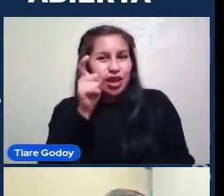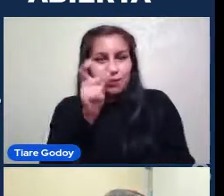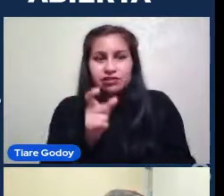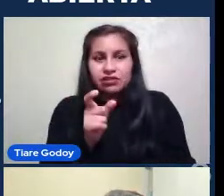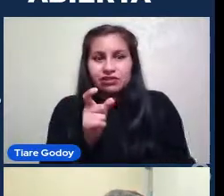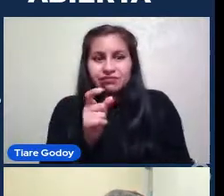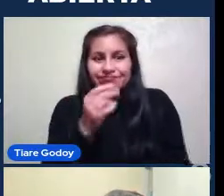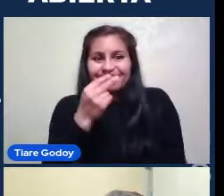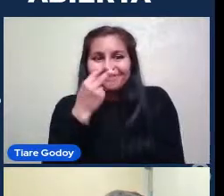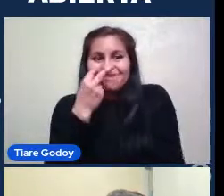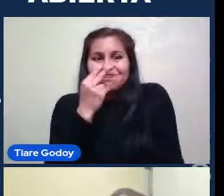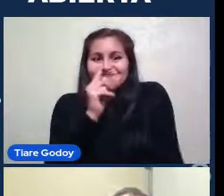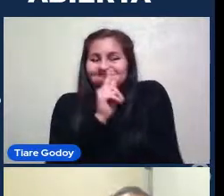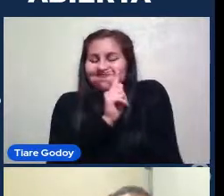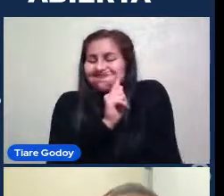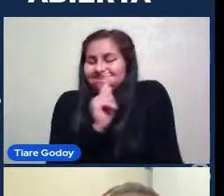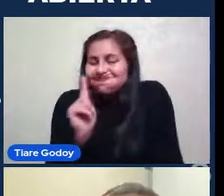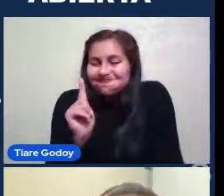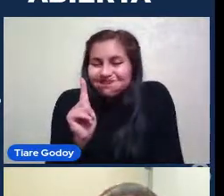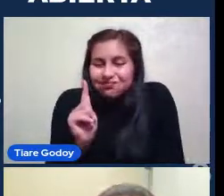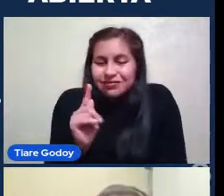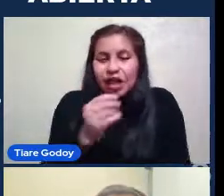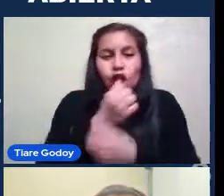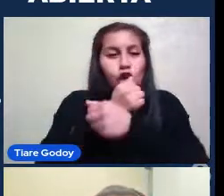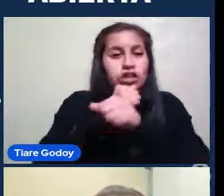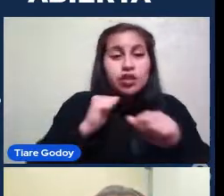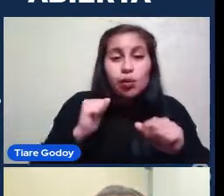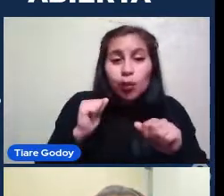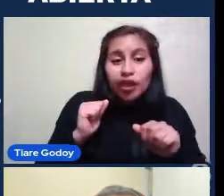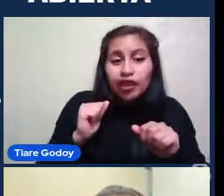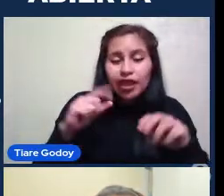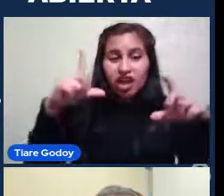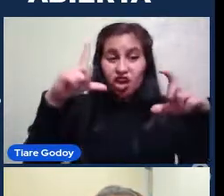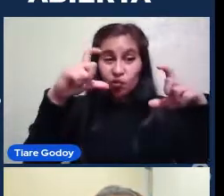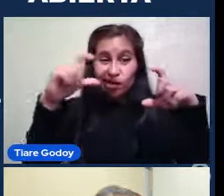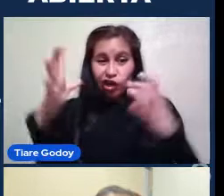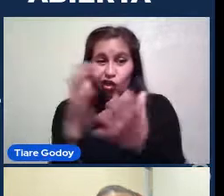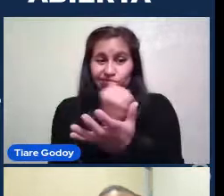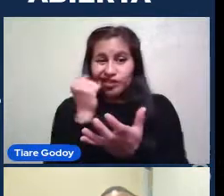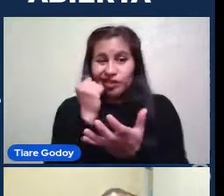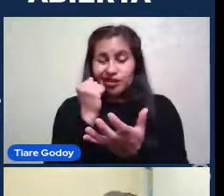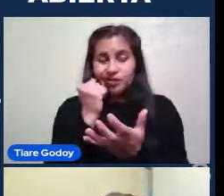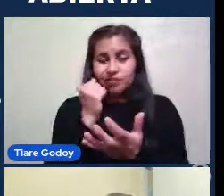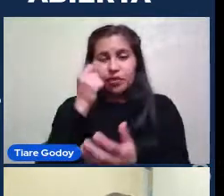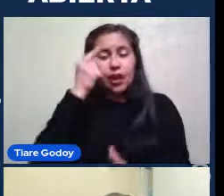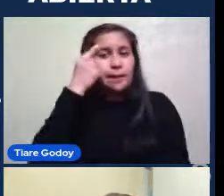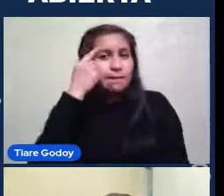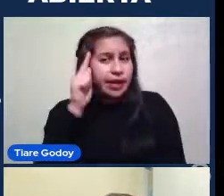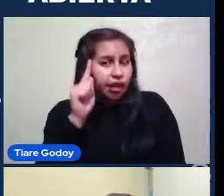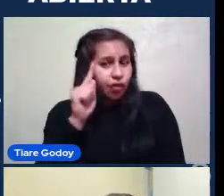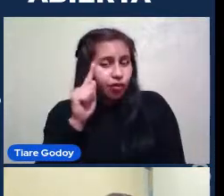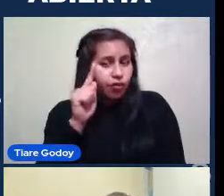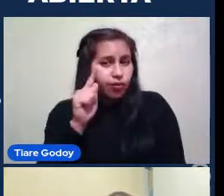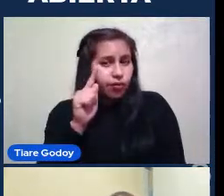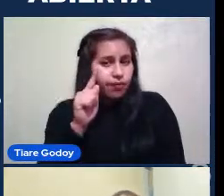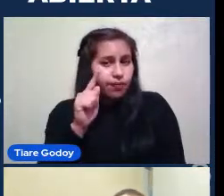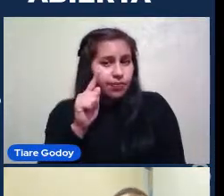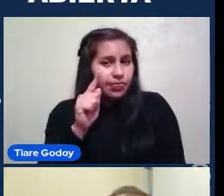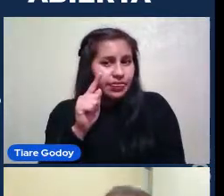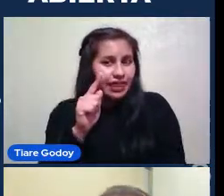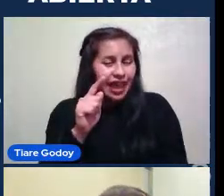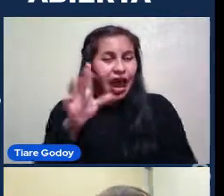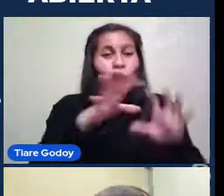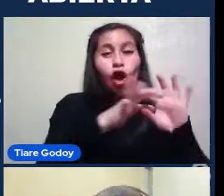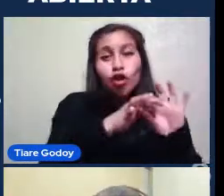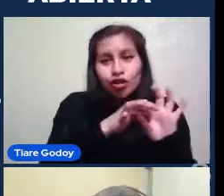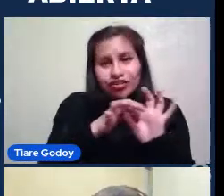No es posible Obtener por medio De imagen A estos bailarines Pero si podemos Ver la consecuencia Que es